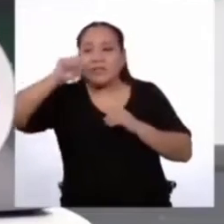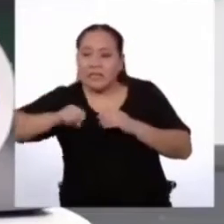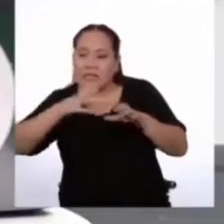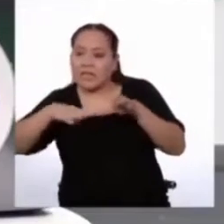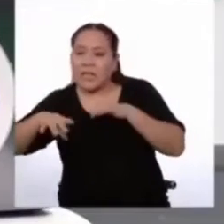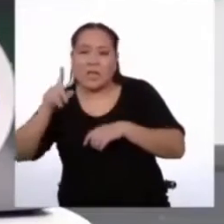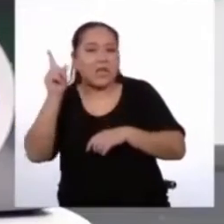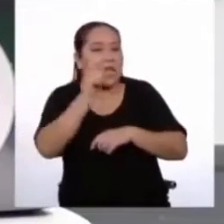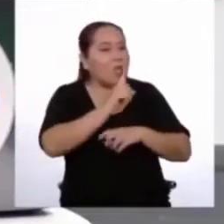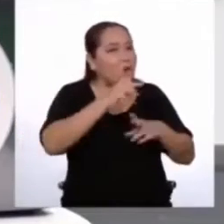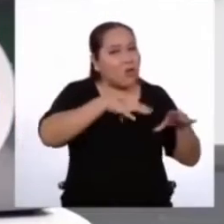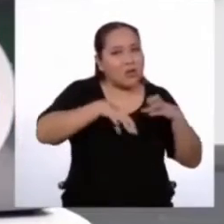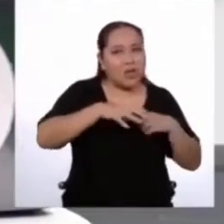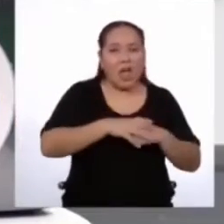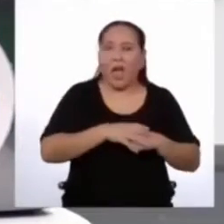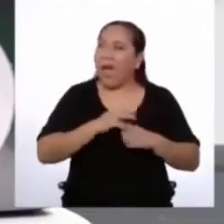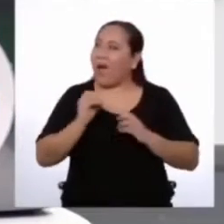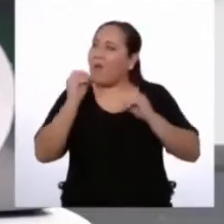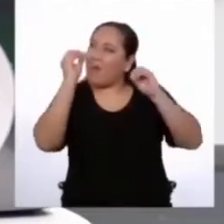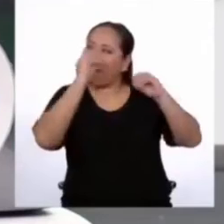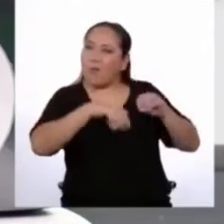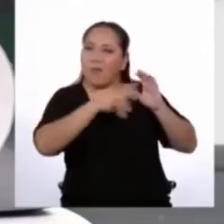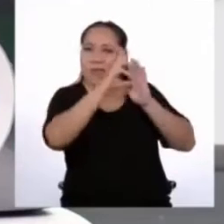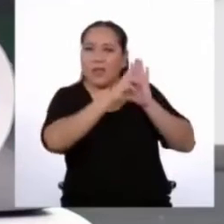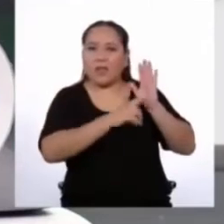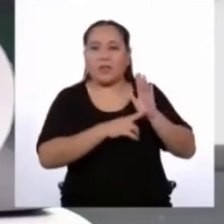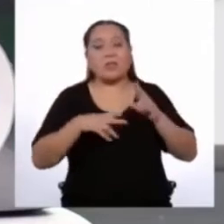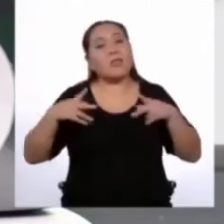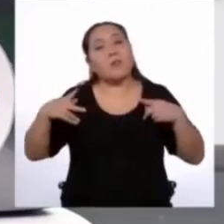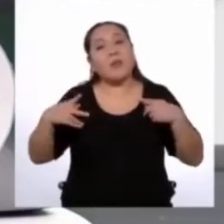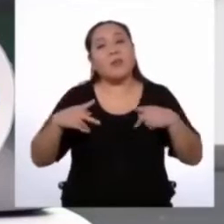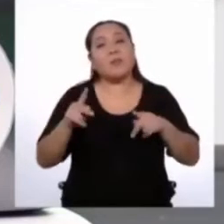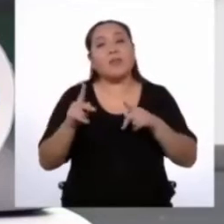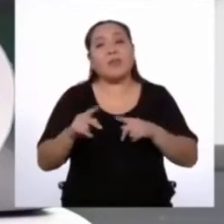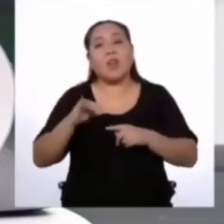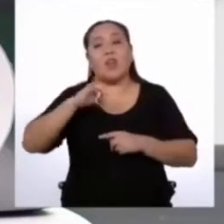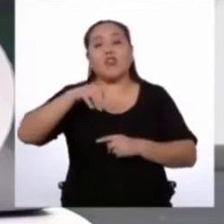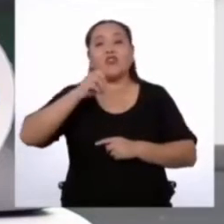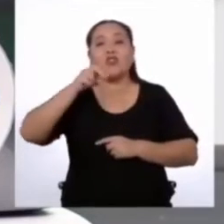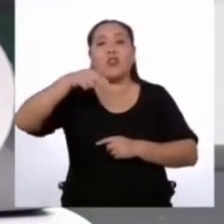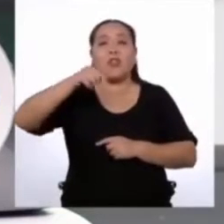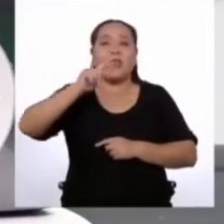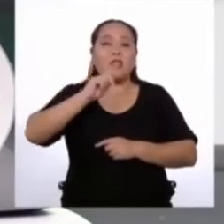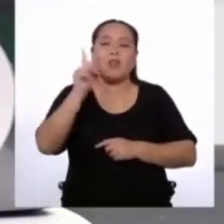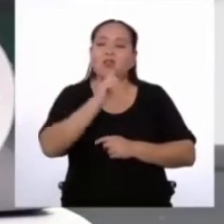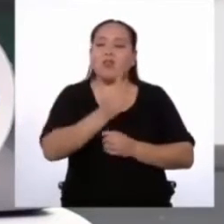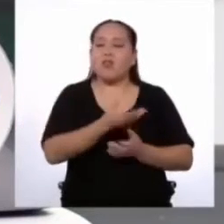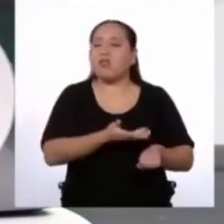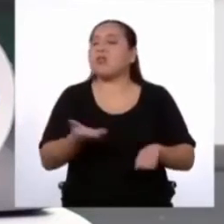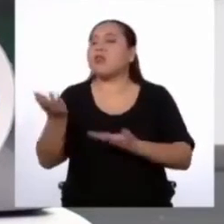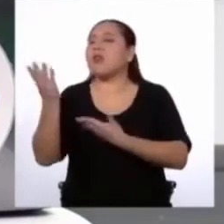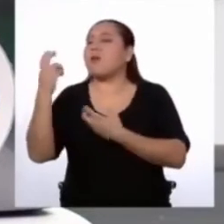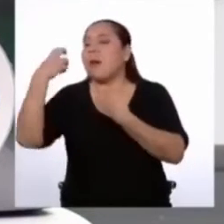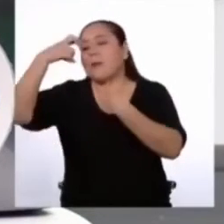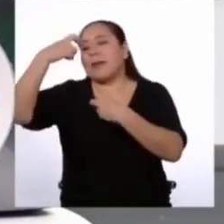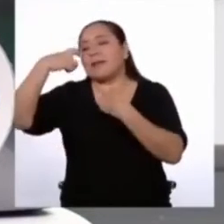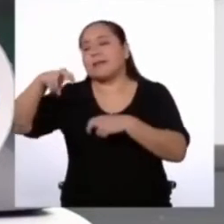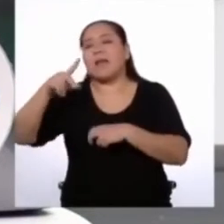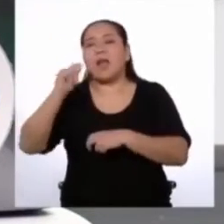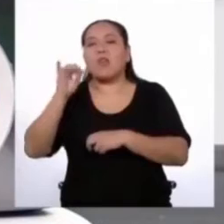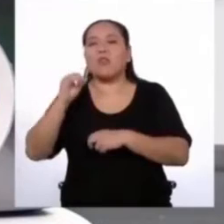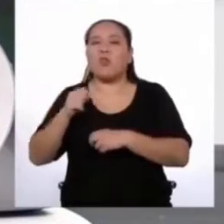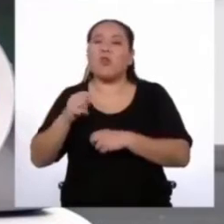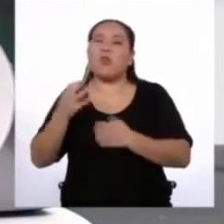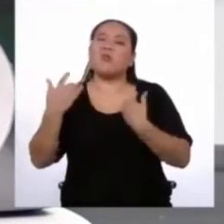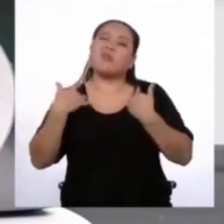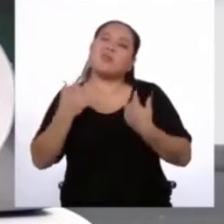Claro. Entonces, voy a poner en las reglas. Está permitido que Jonathan no saque a Totó a hacer sus necesidades cuando esté